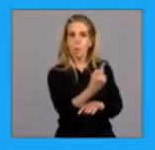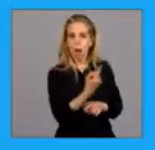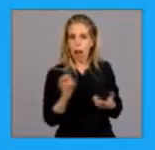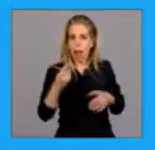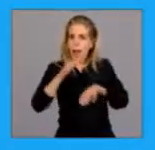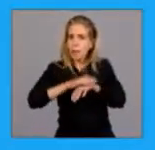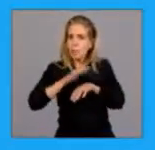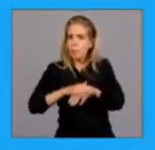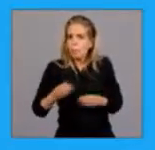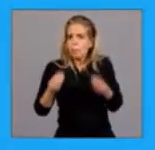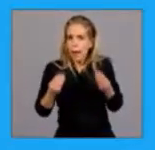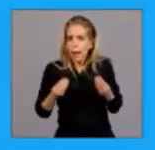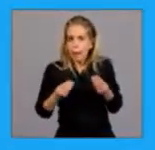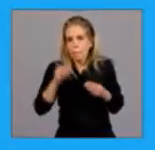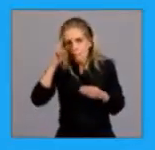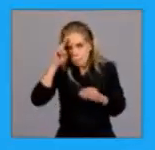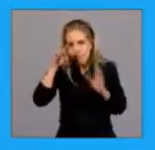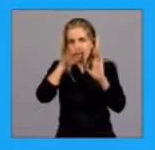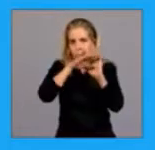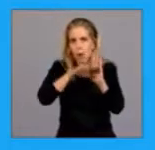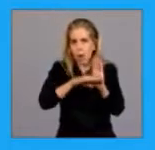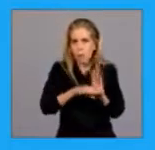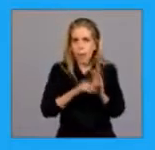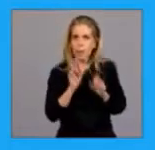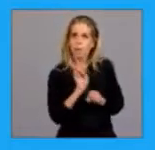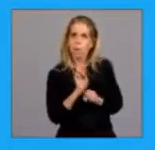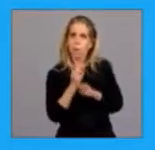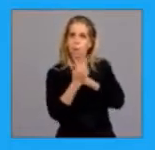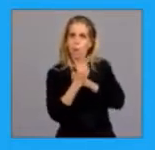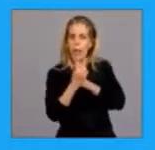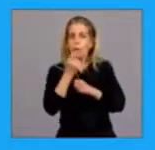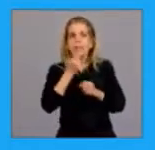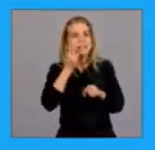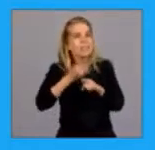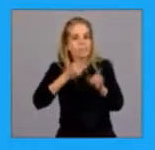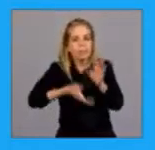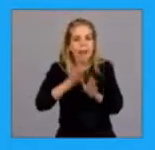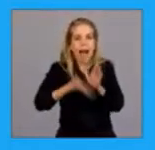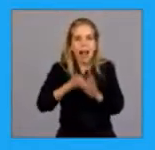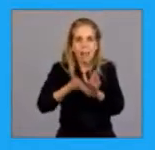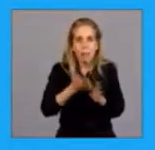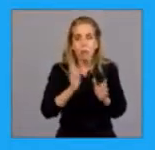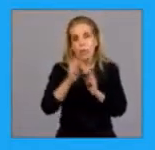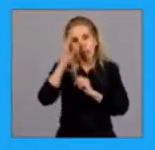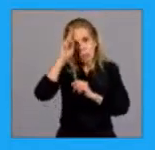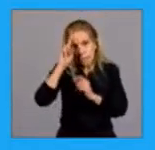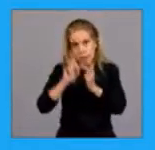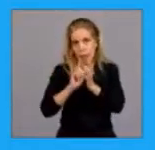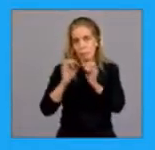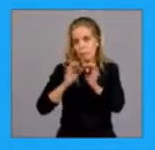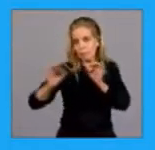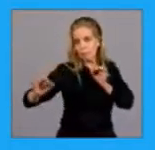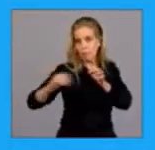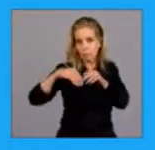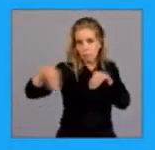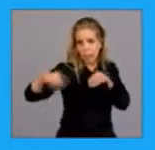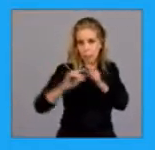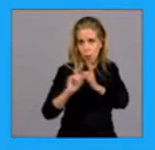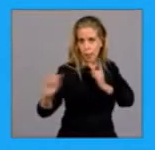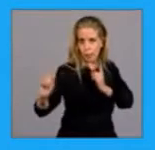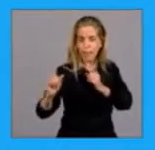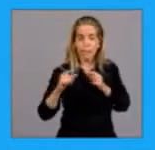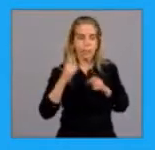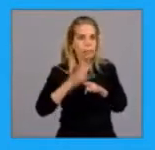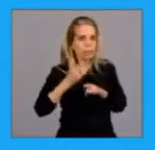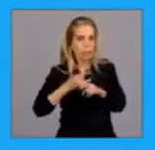Responsabilidad para sostener las medidas de cuidado cada vez que se sale de casa. Y para respetar la distancia entre personas, el uso de barbijo